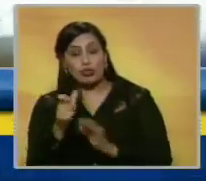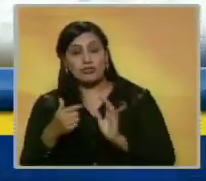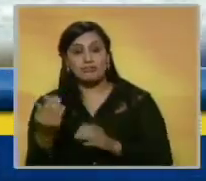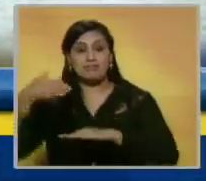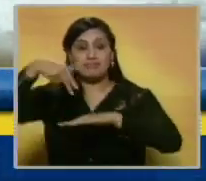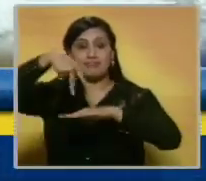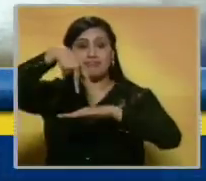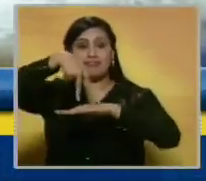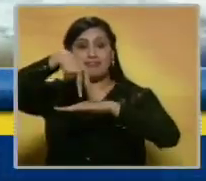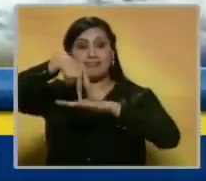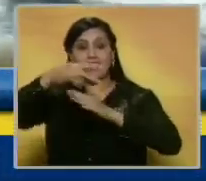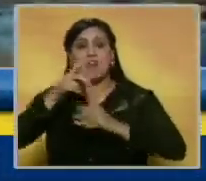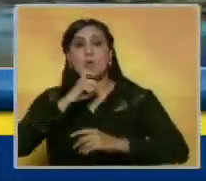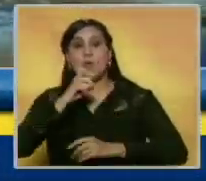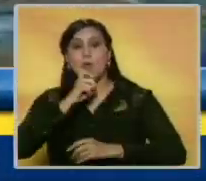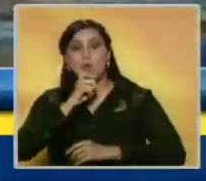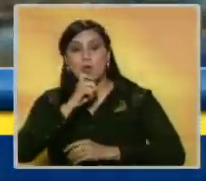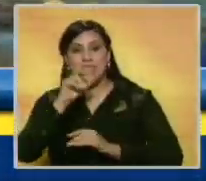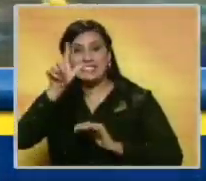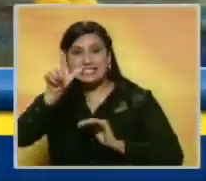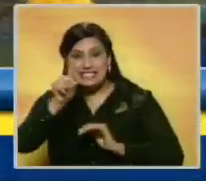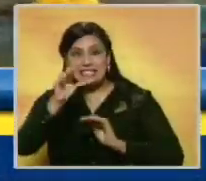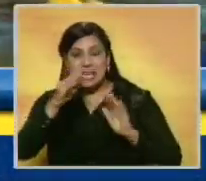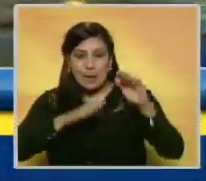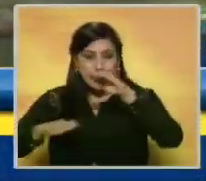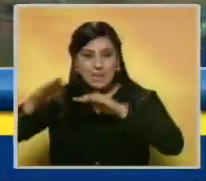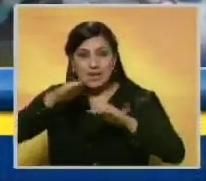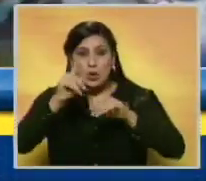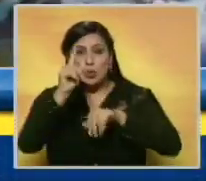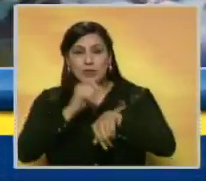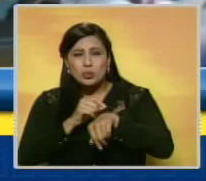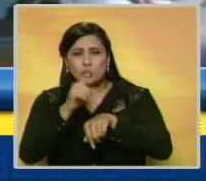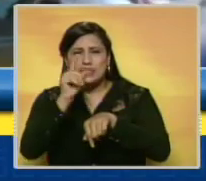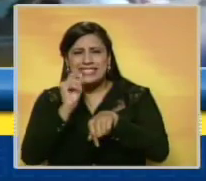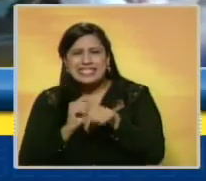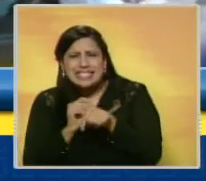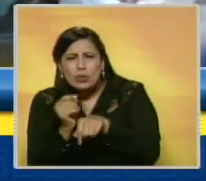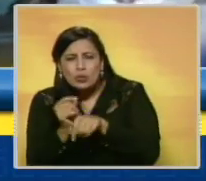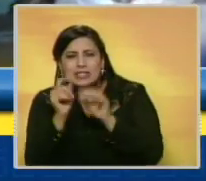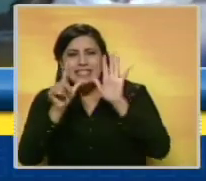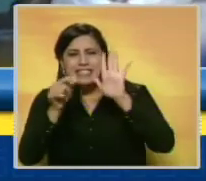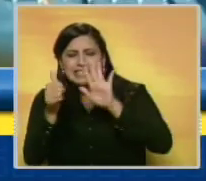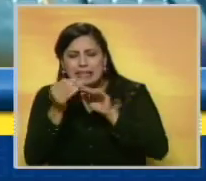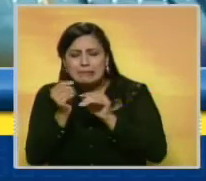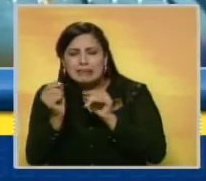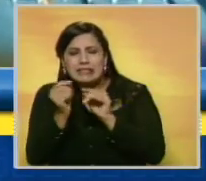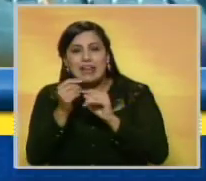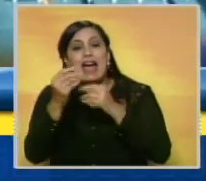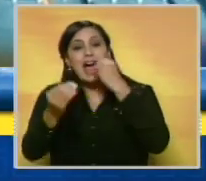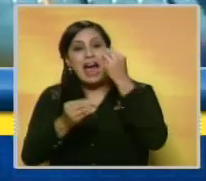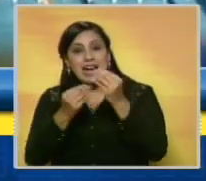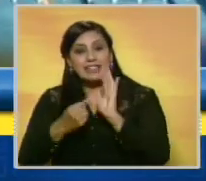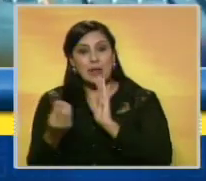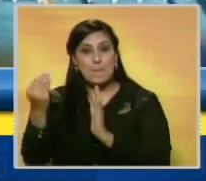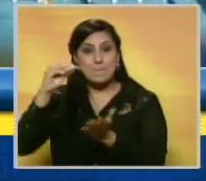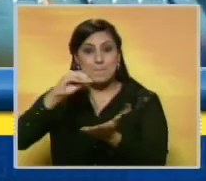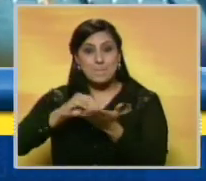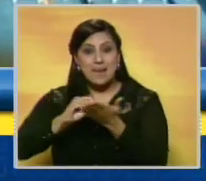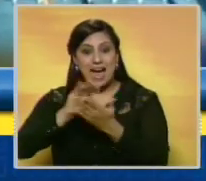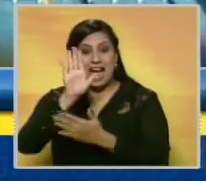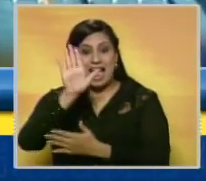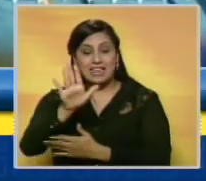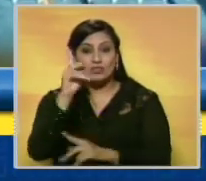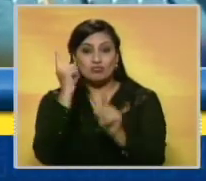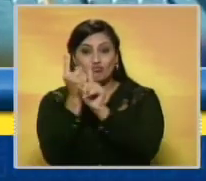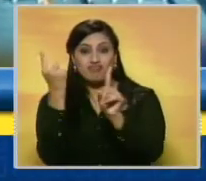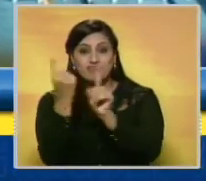montó en lo más alto del podio, en los 100 metros pecho, con marca de un minuto, un segundo y 76 milésimas, implantando además una marca en